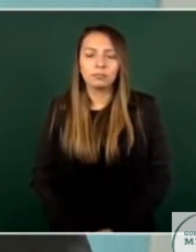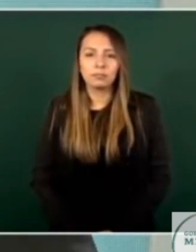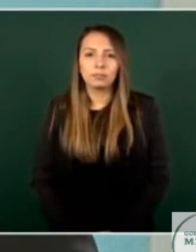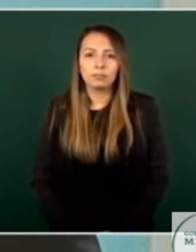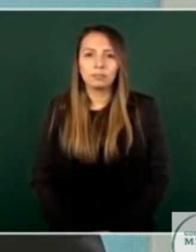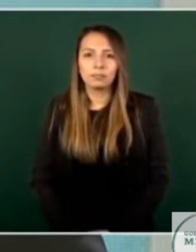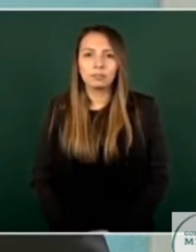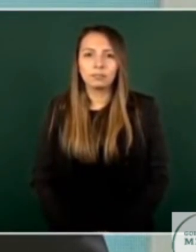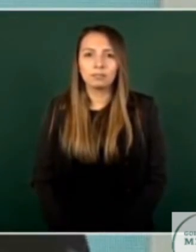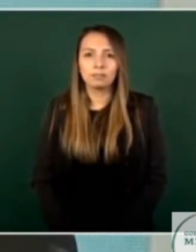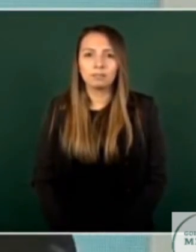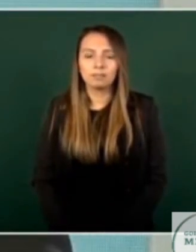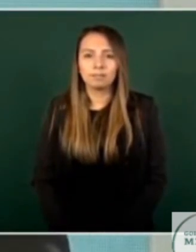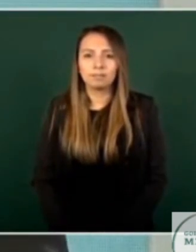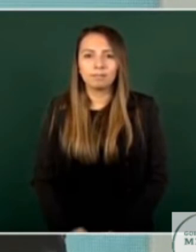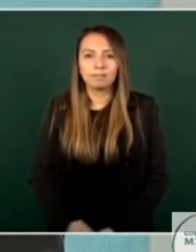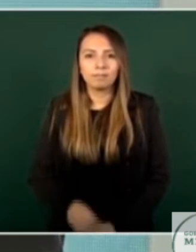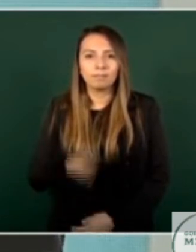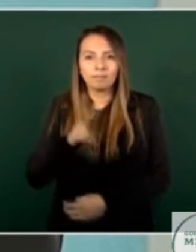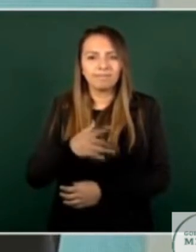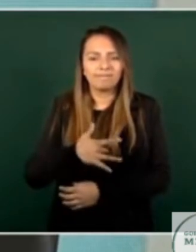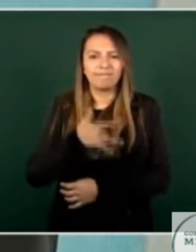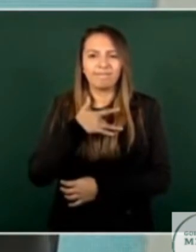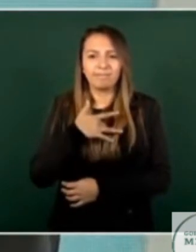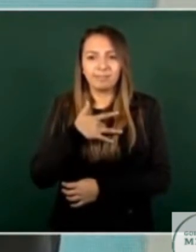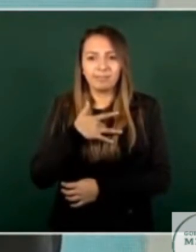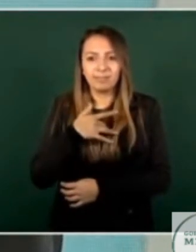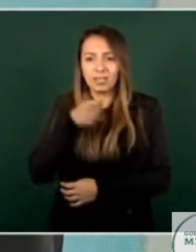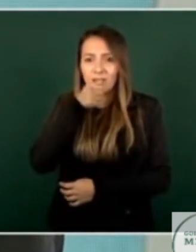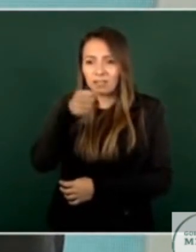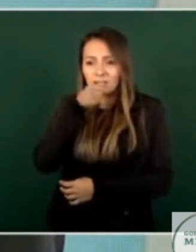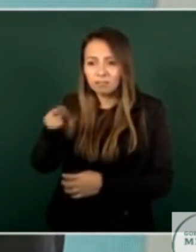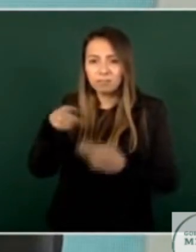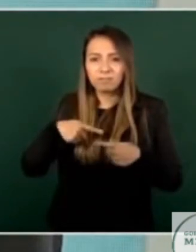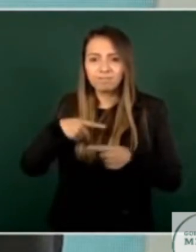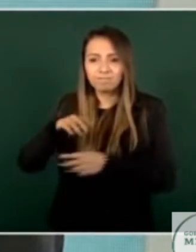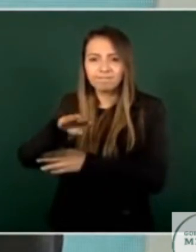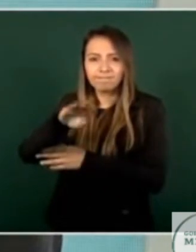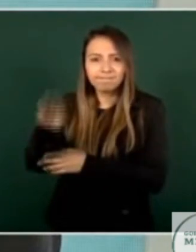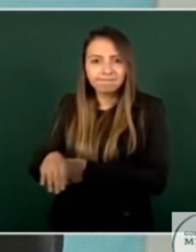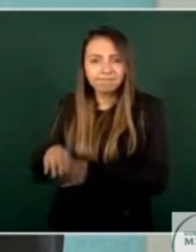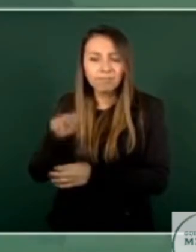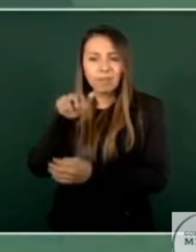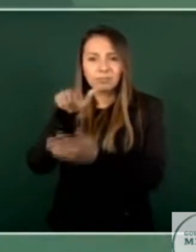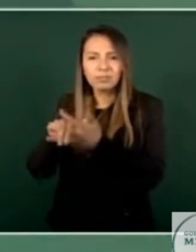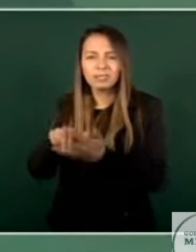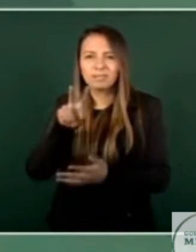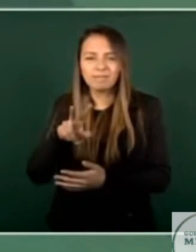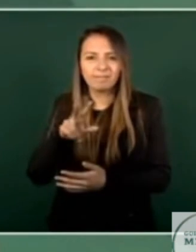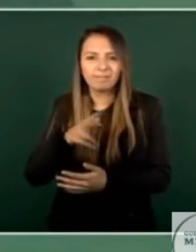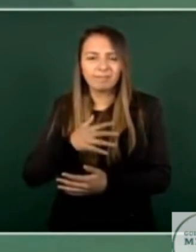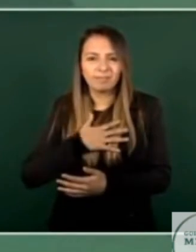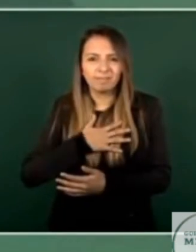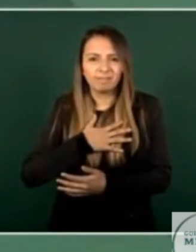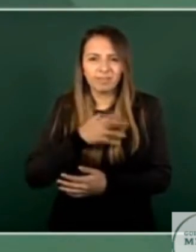lo que sucede cuando pierde la vida un periodista lo lamentamos mucho de